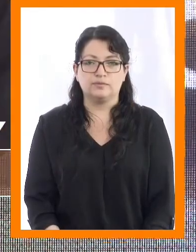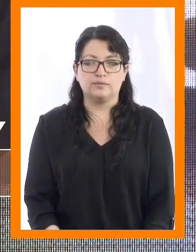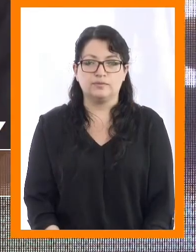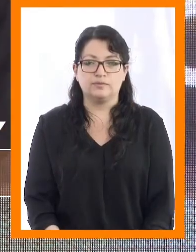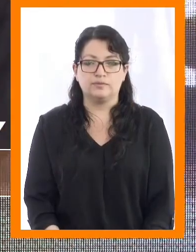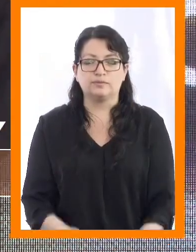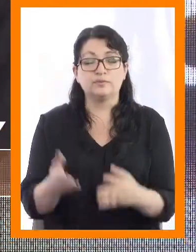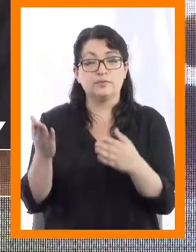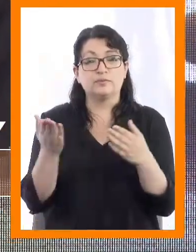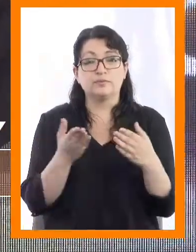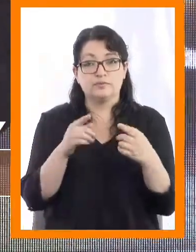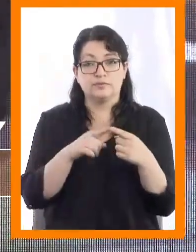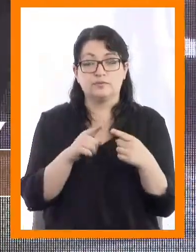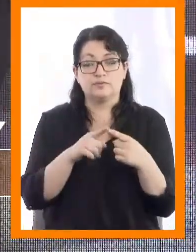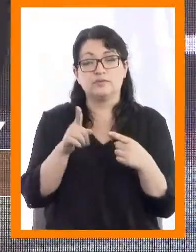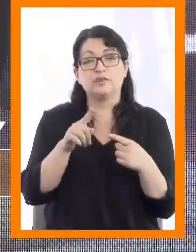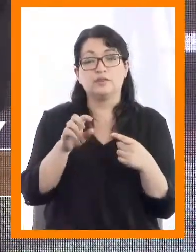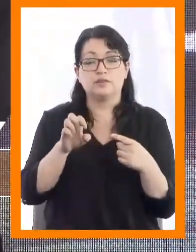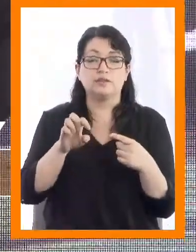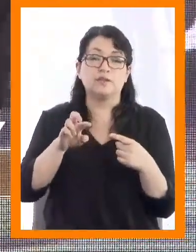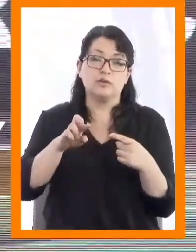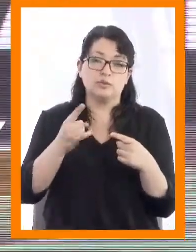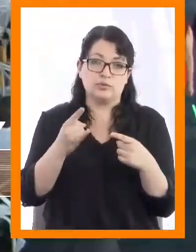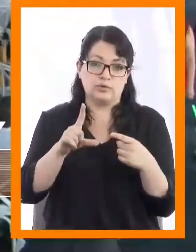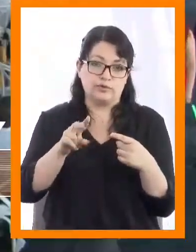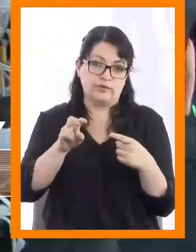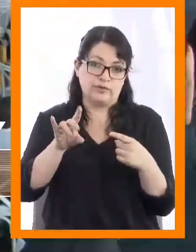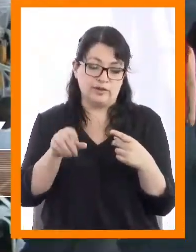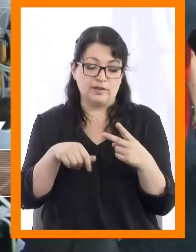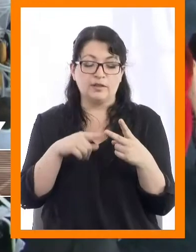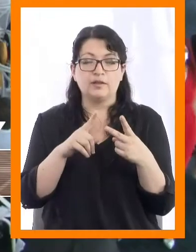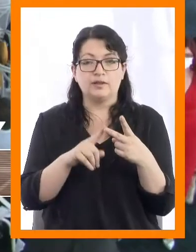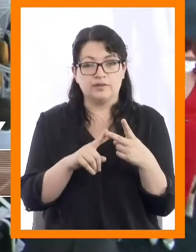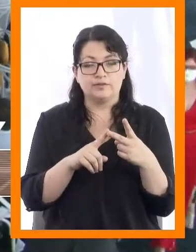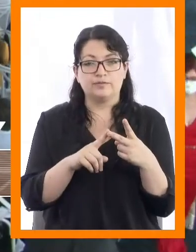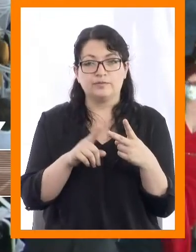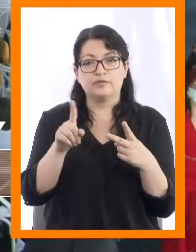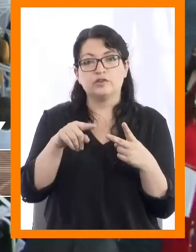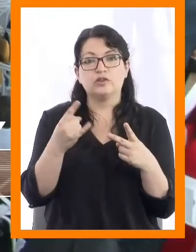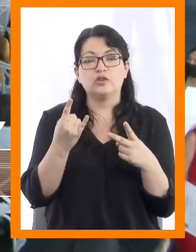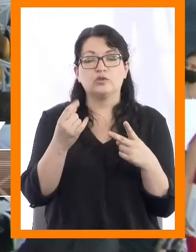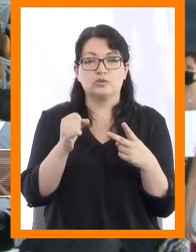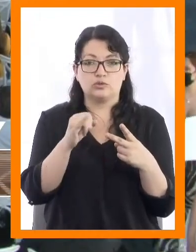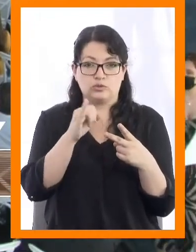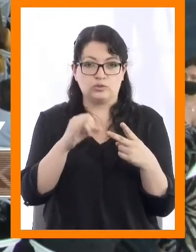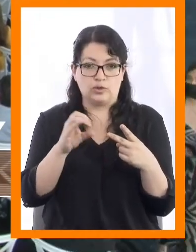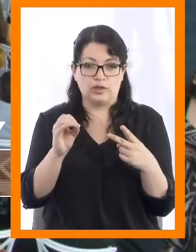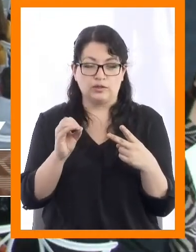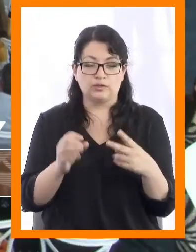Cristina Fernanda Sepúlveda Miranda, Génesis Margarita Suazo Bravo.